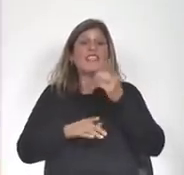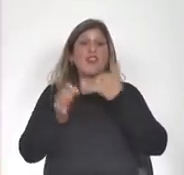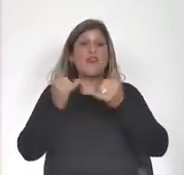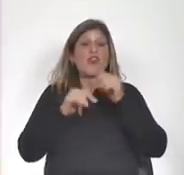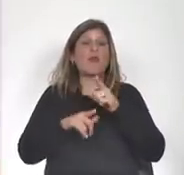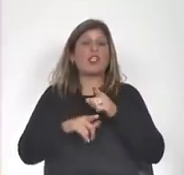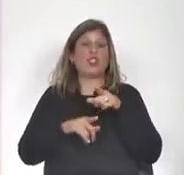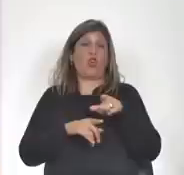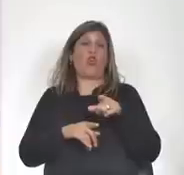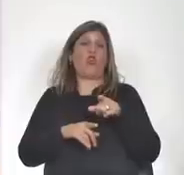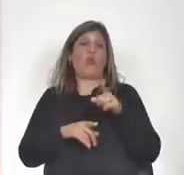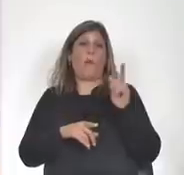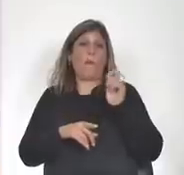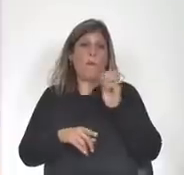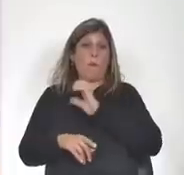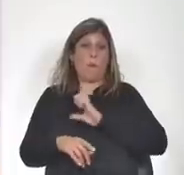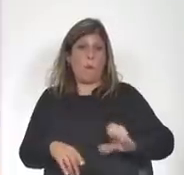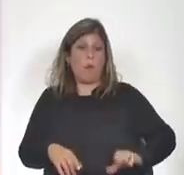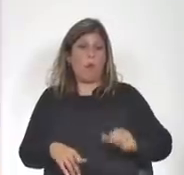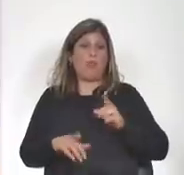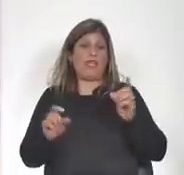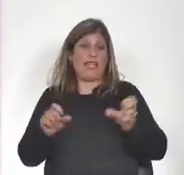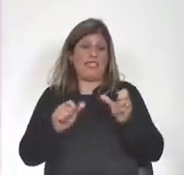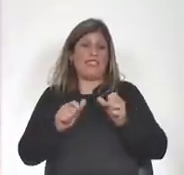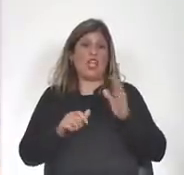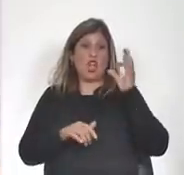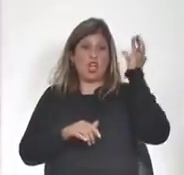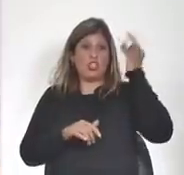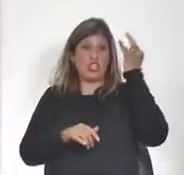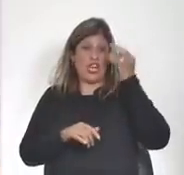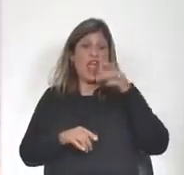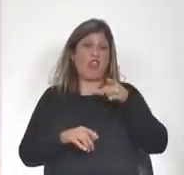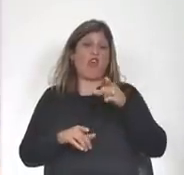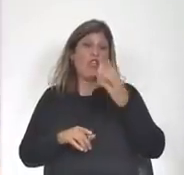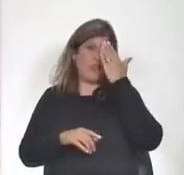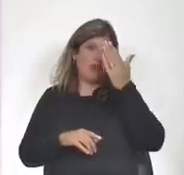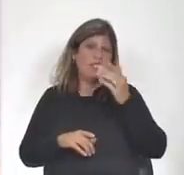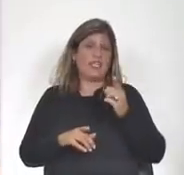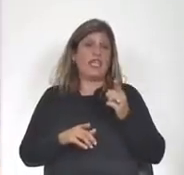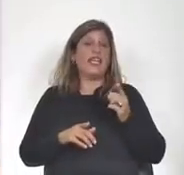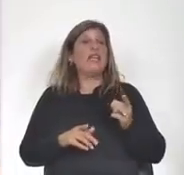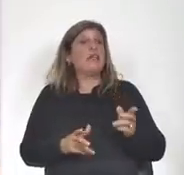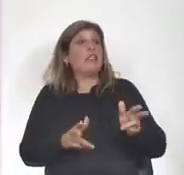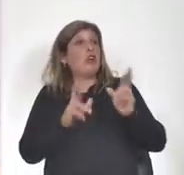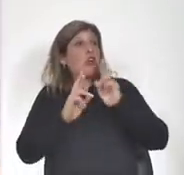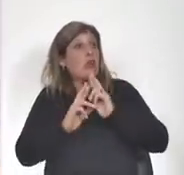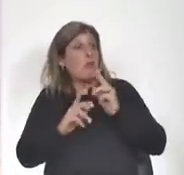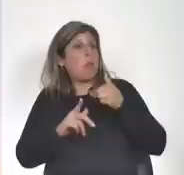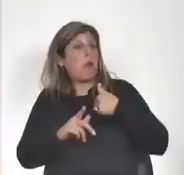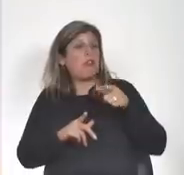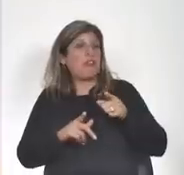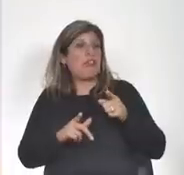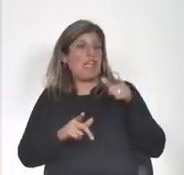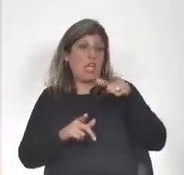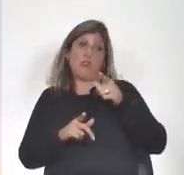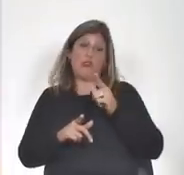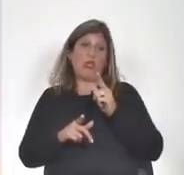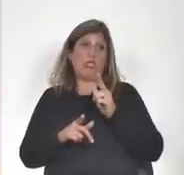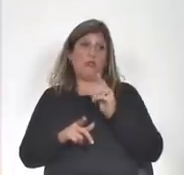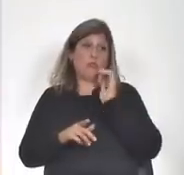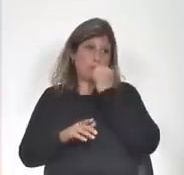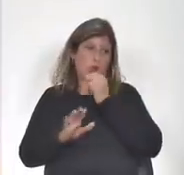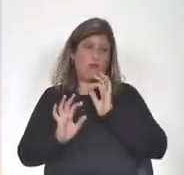pública que realizaron senadores del Frente Amplio donde se nos dice que el expediente es de carácter confidencial